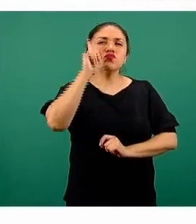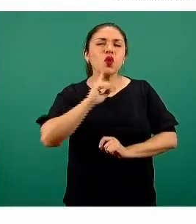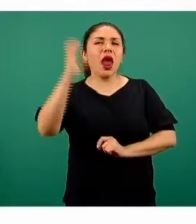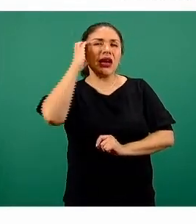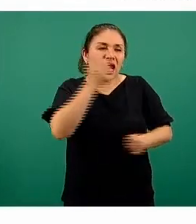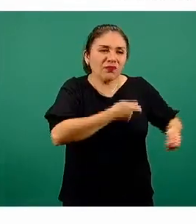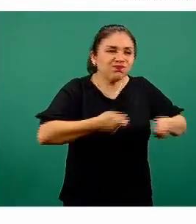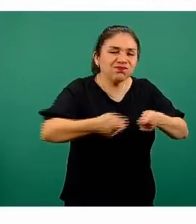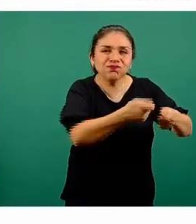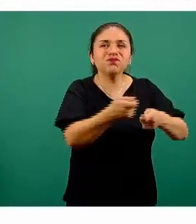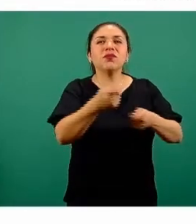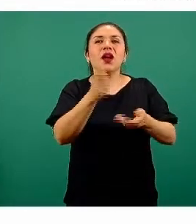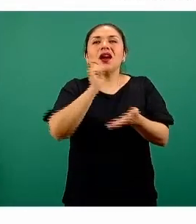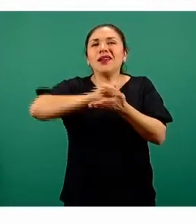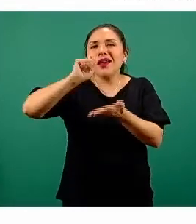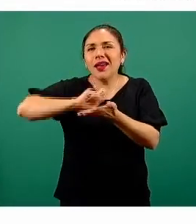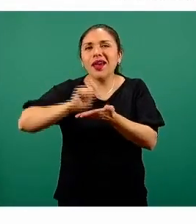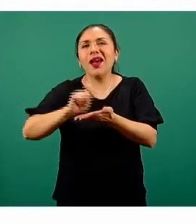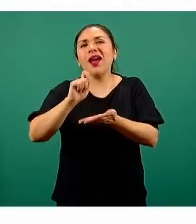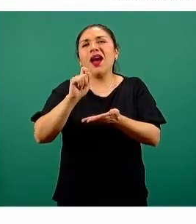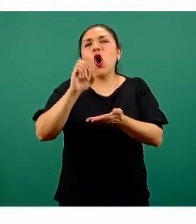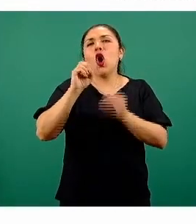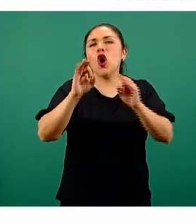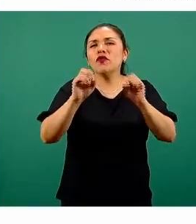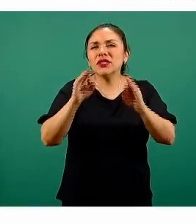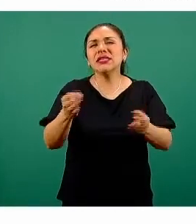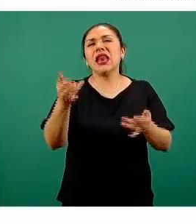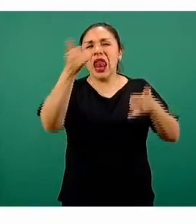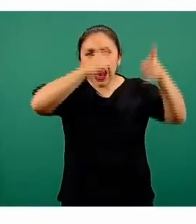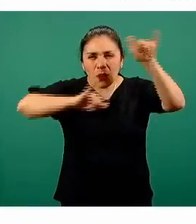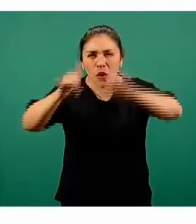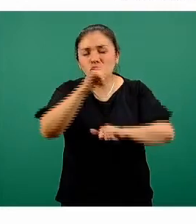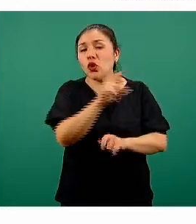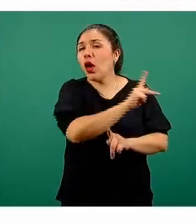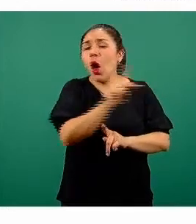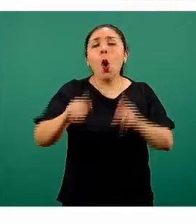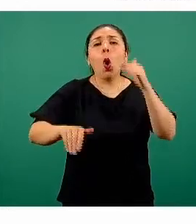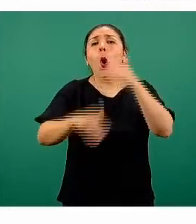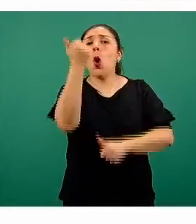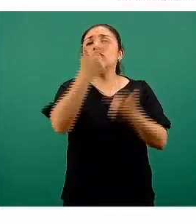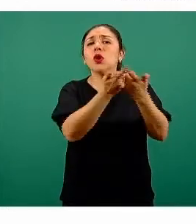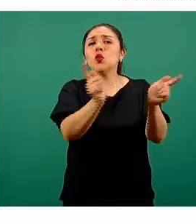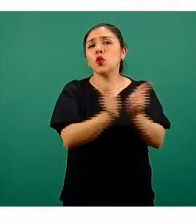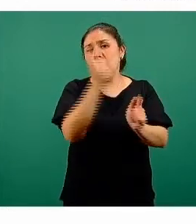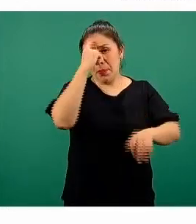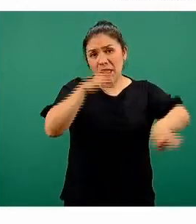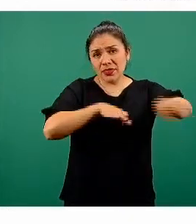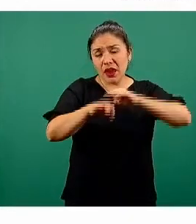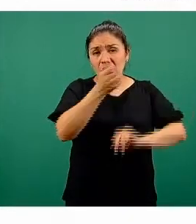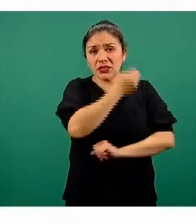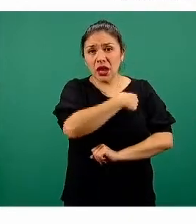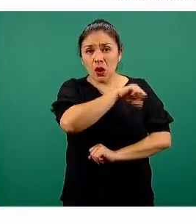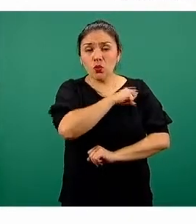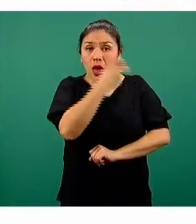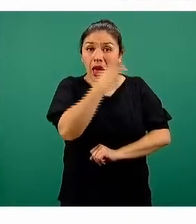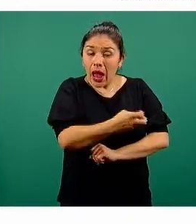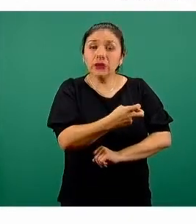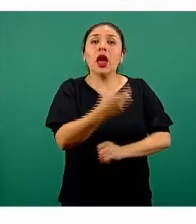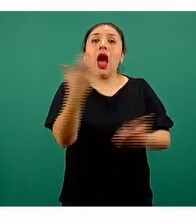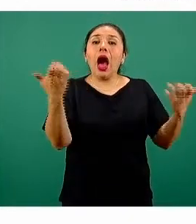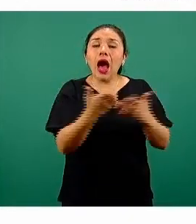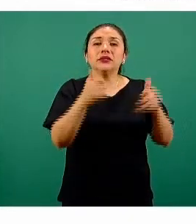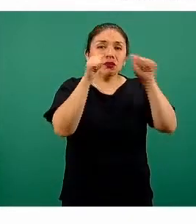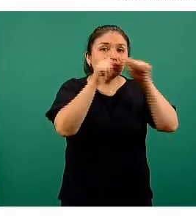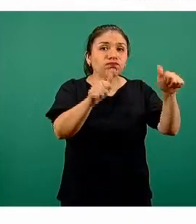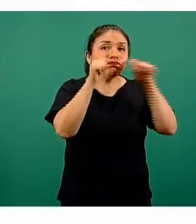cabilleros, recepcionistas, laboratoristas, once categorías laborales del personal de salud que está directamente en lo que